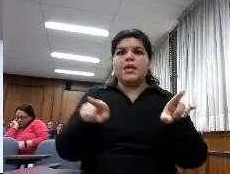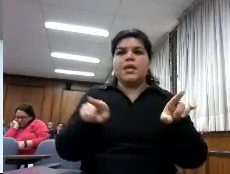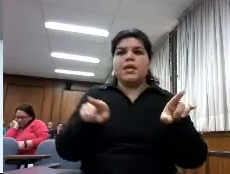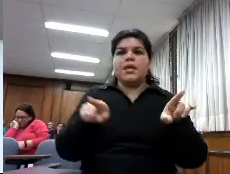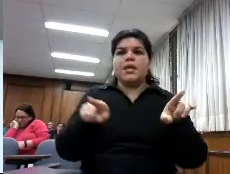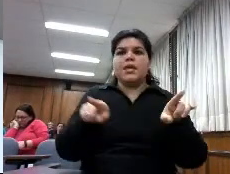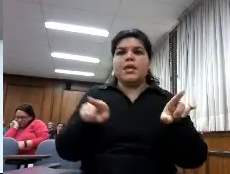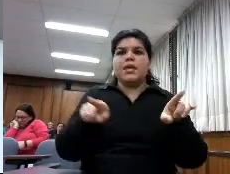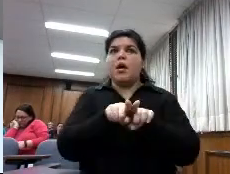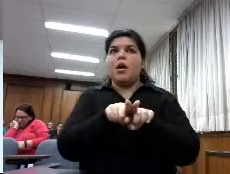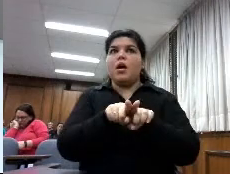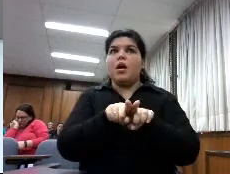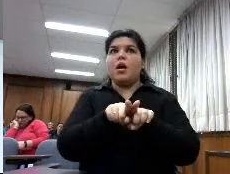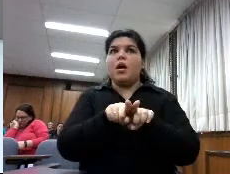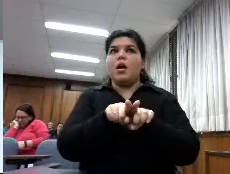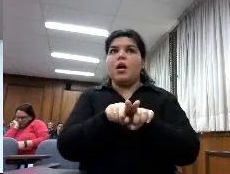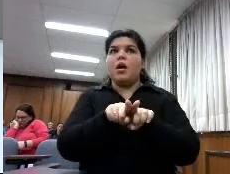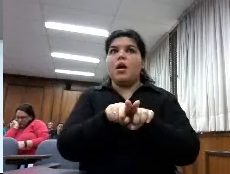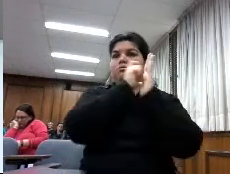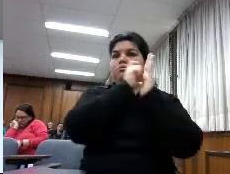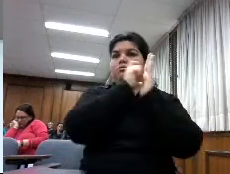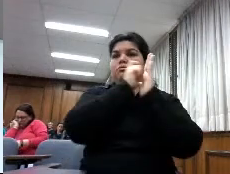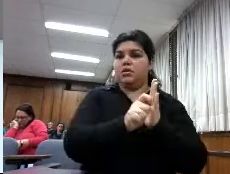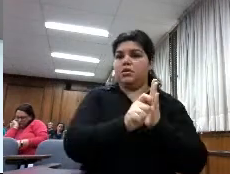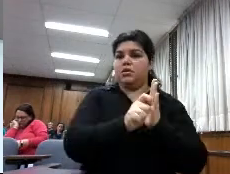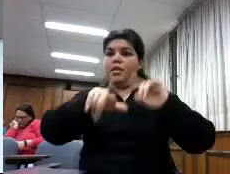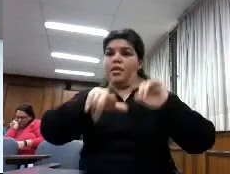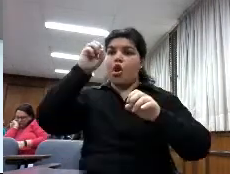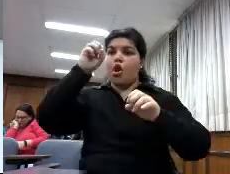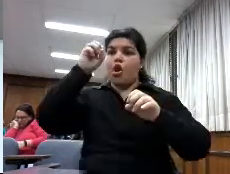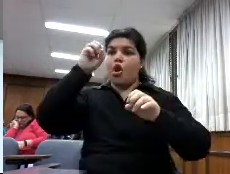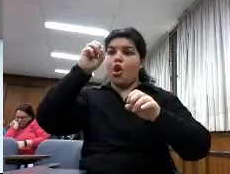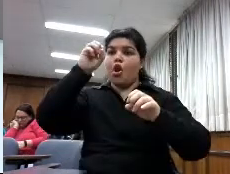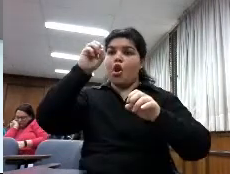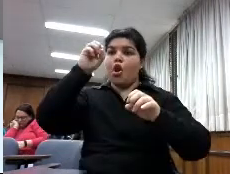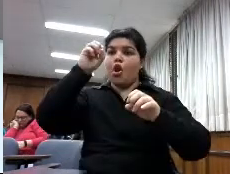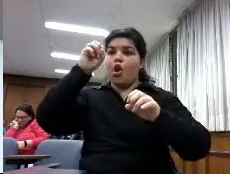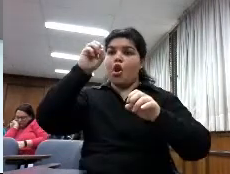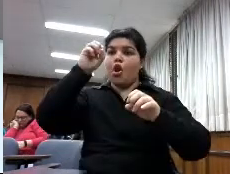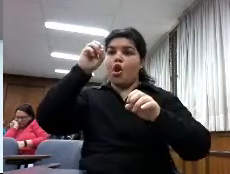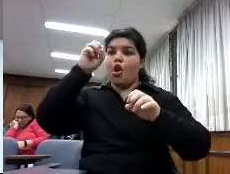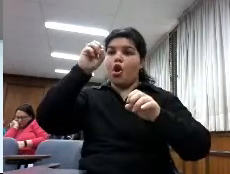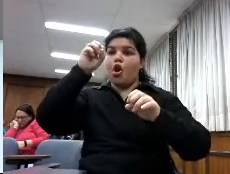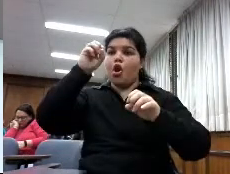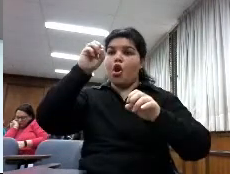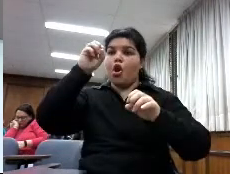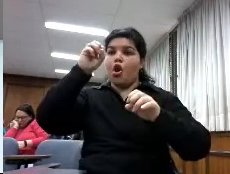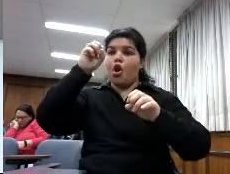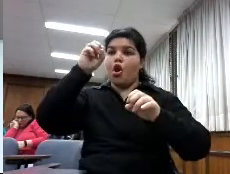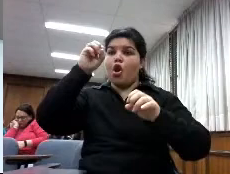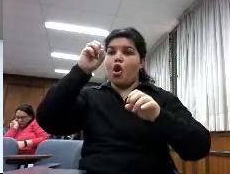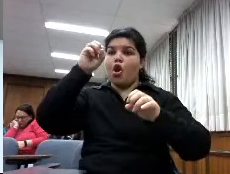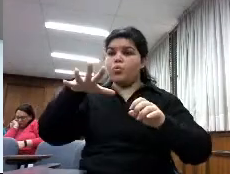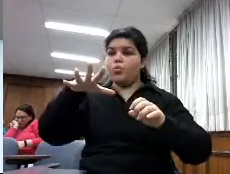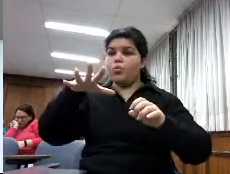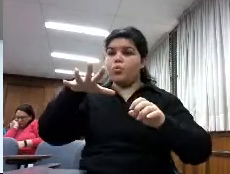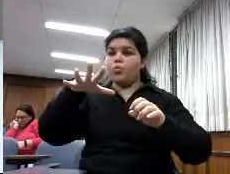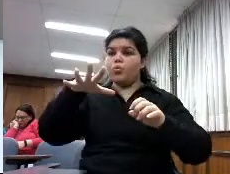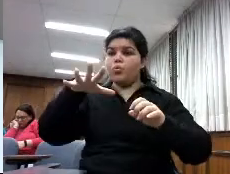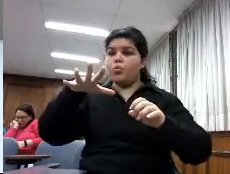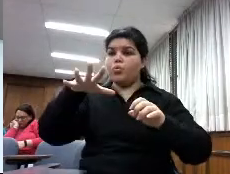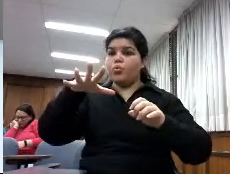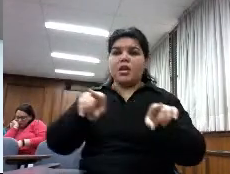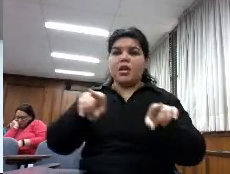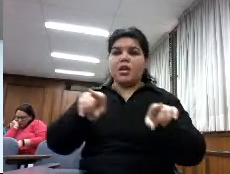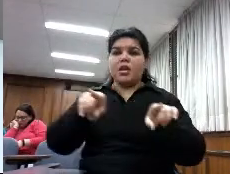se hacía la letra capital luego iluminada como se hizo anteriormente y el cambio ese en el tiempo de la imprenta costó dos